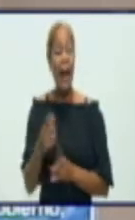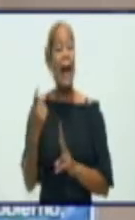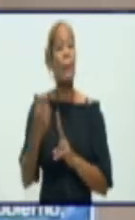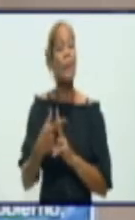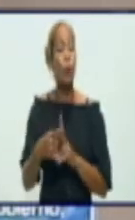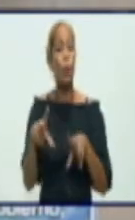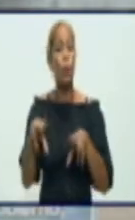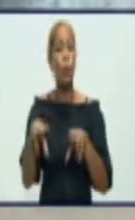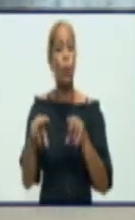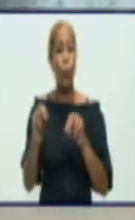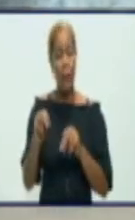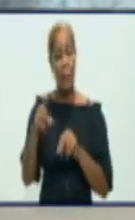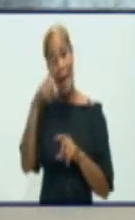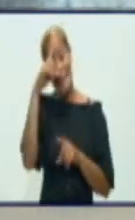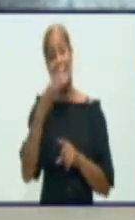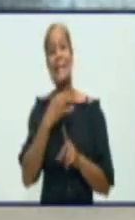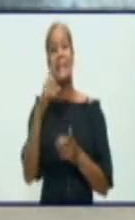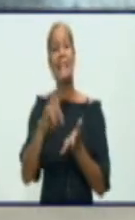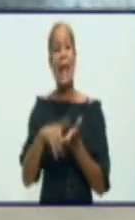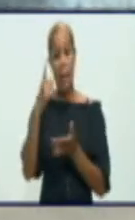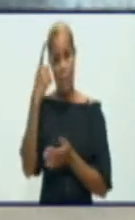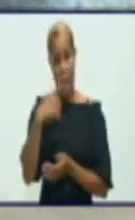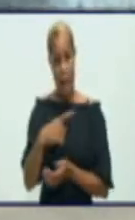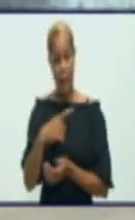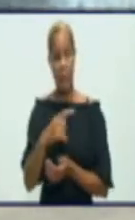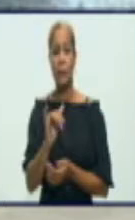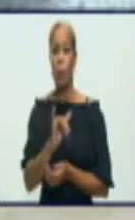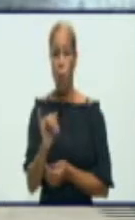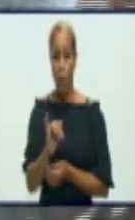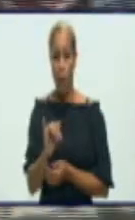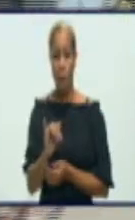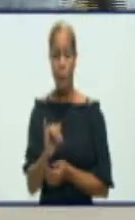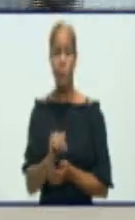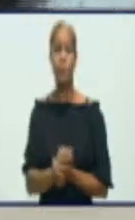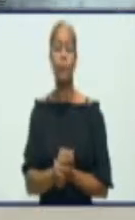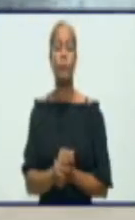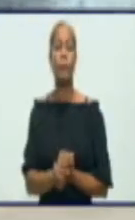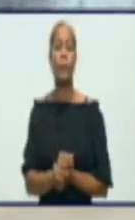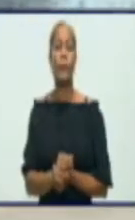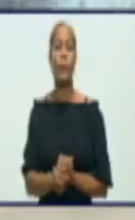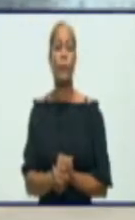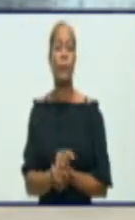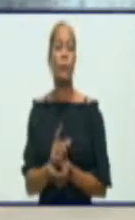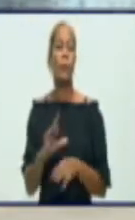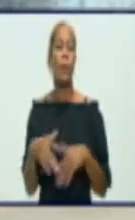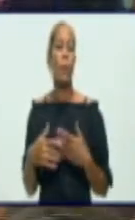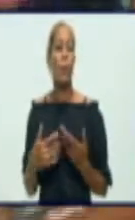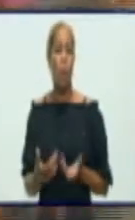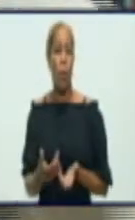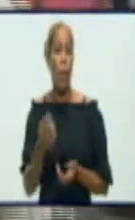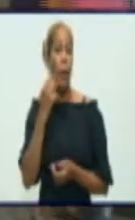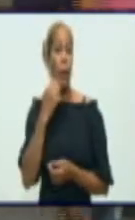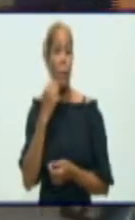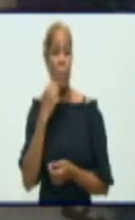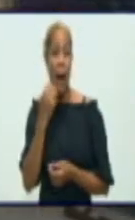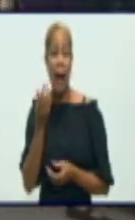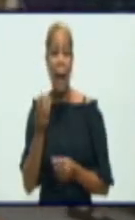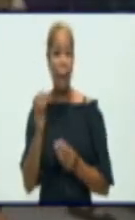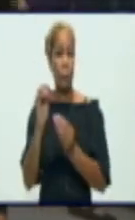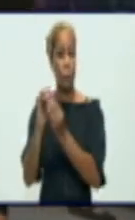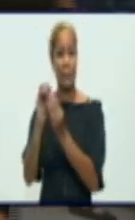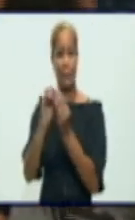mutaciones del virus, con mayor transmisión,